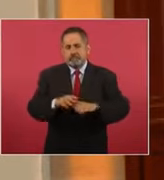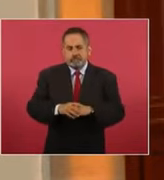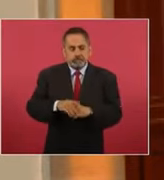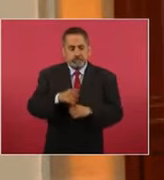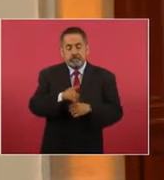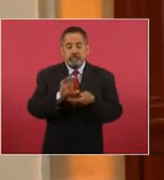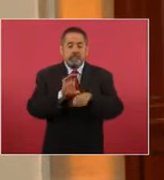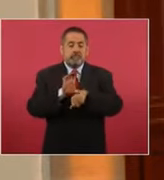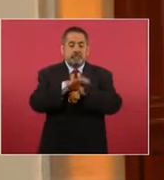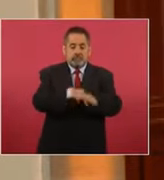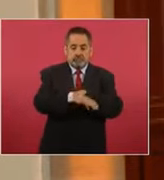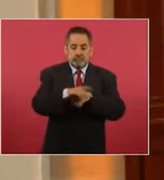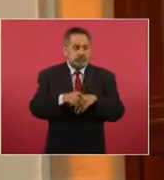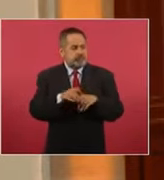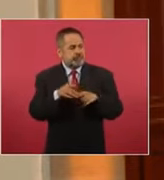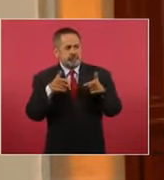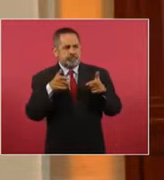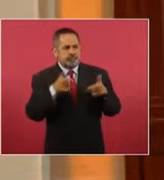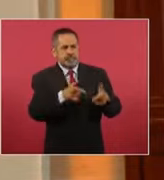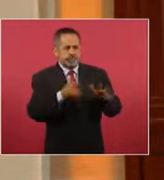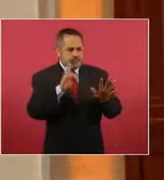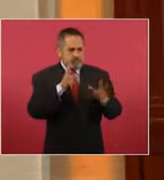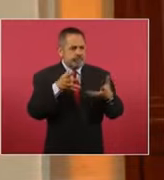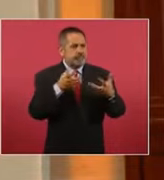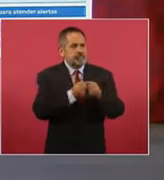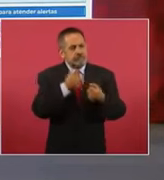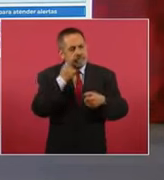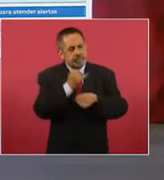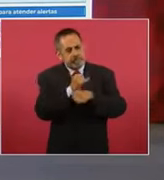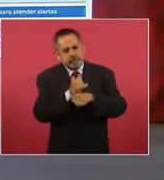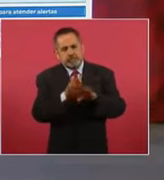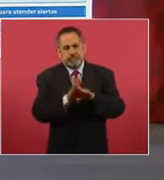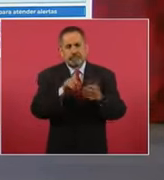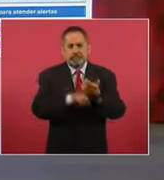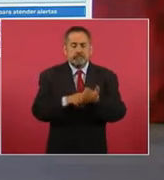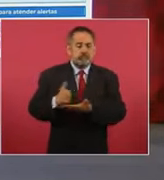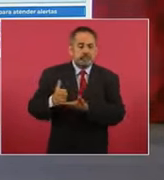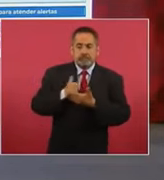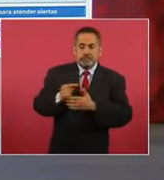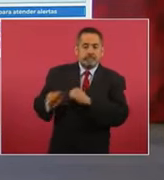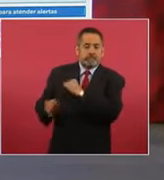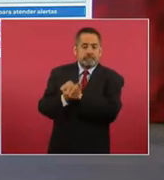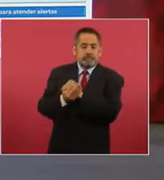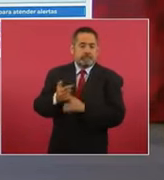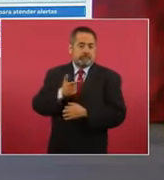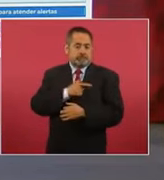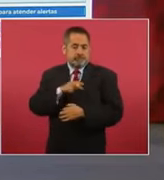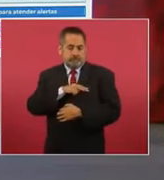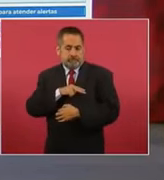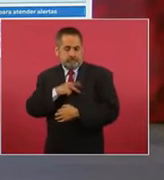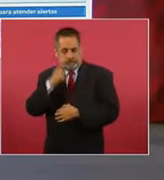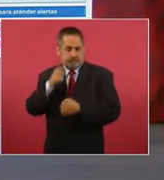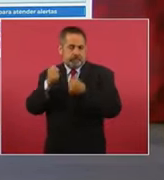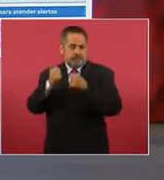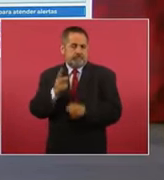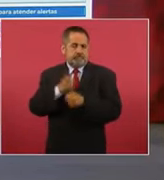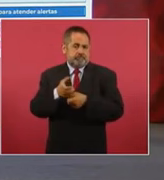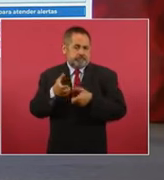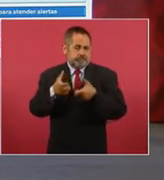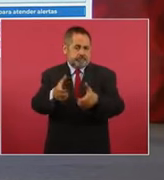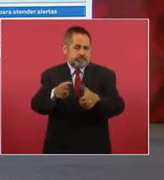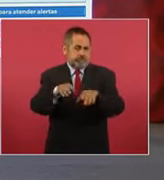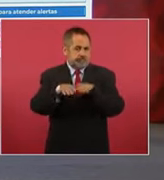autotanques en carreteras, apoyándonos con la Guardia Nacional que da seguridad a carreteras,